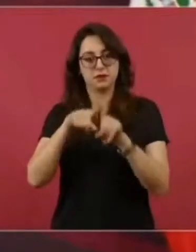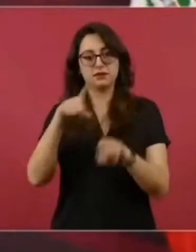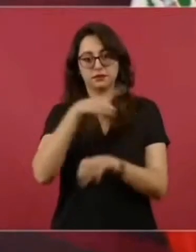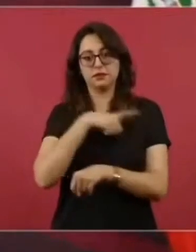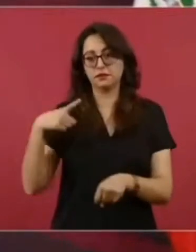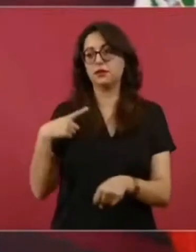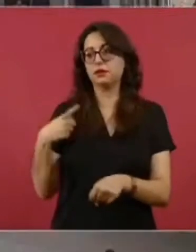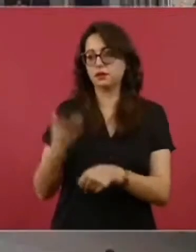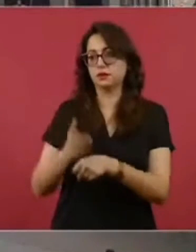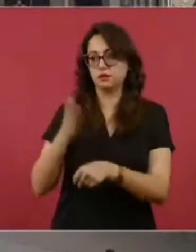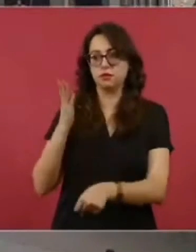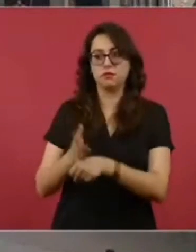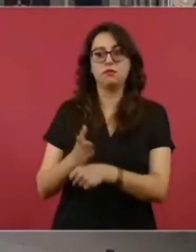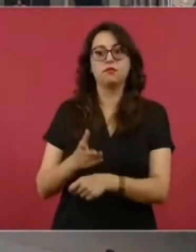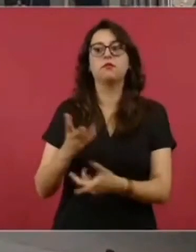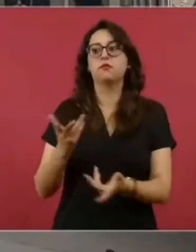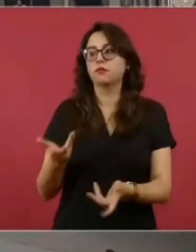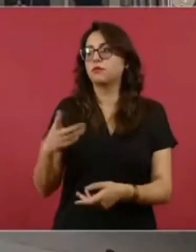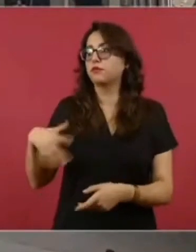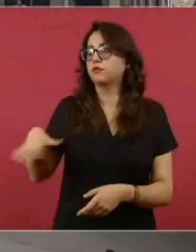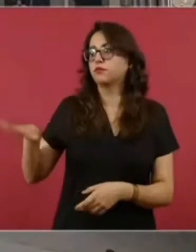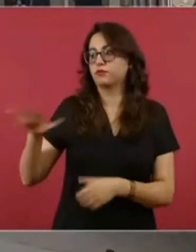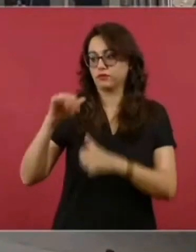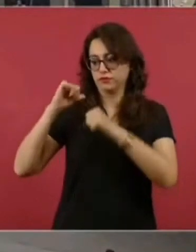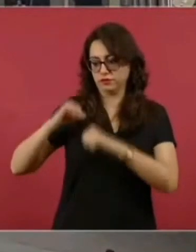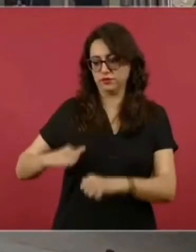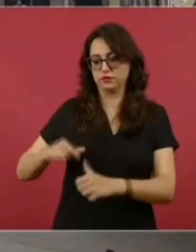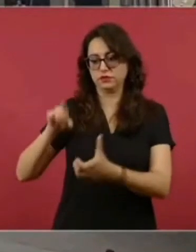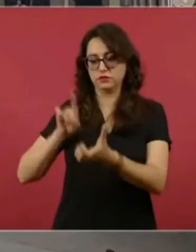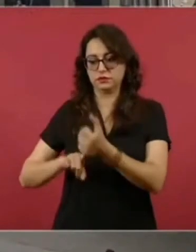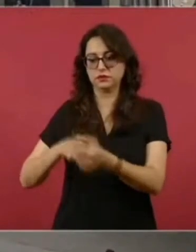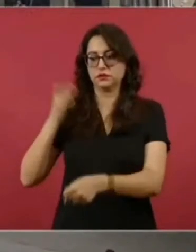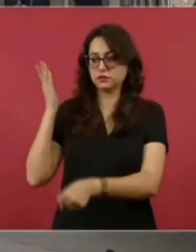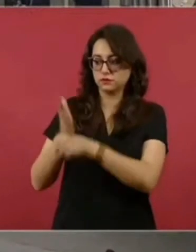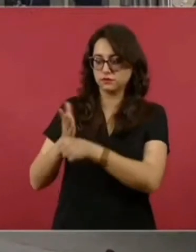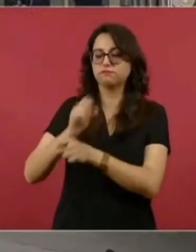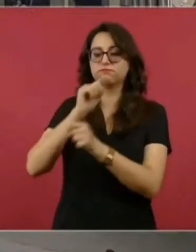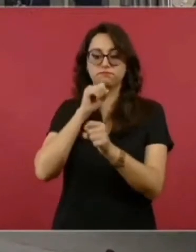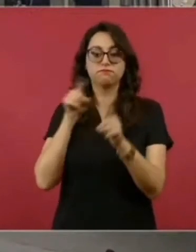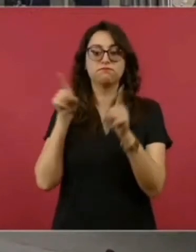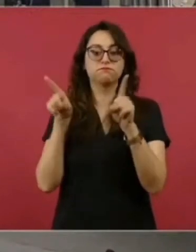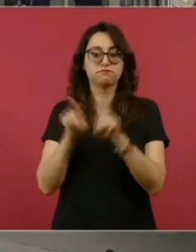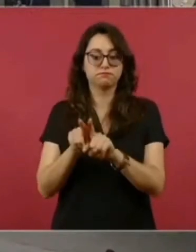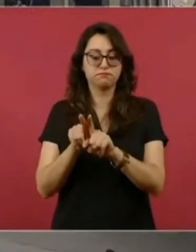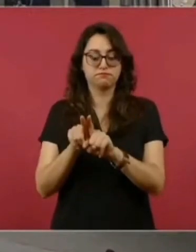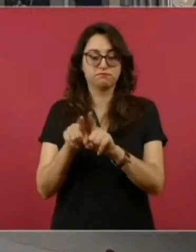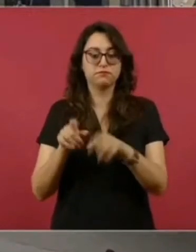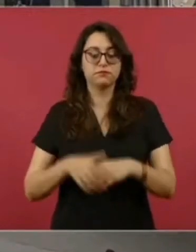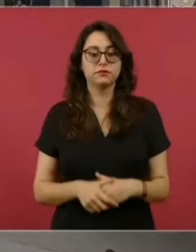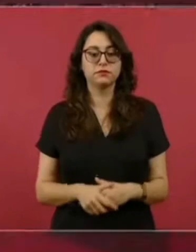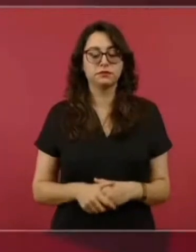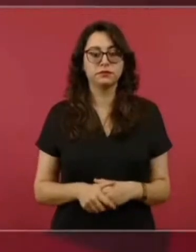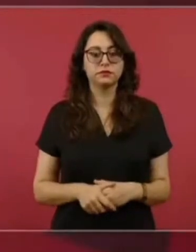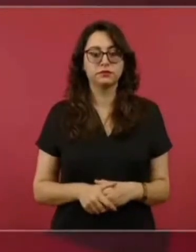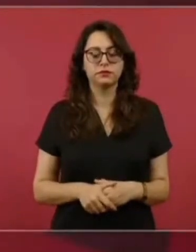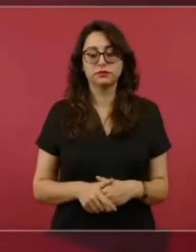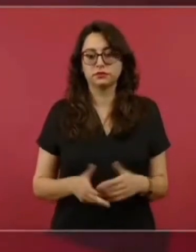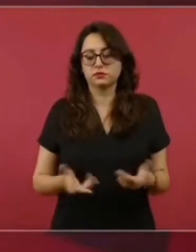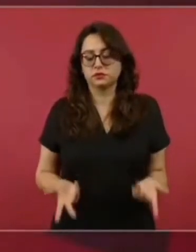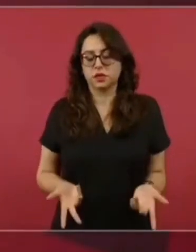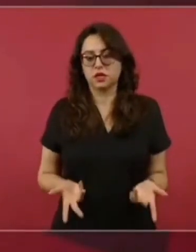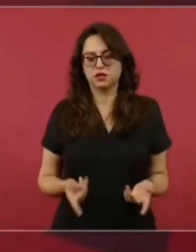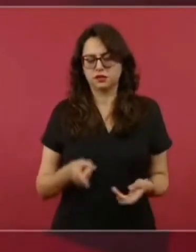eso es lo que se está haciendo, pero no sabían, incluso, hasta ahora, que lo estás